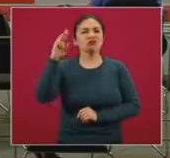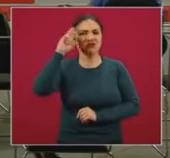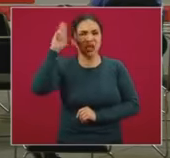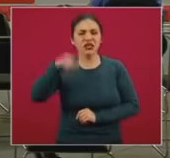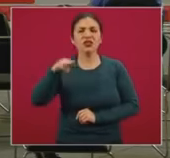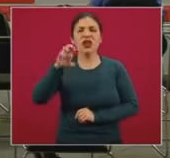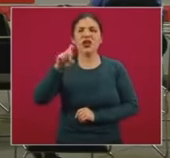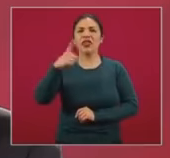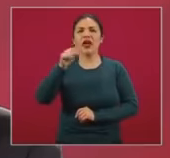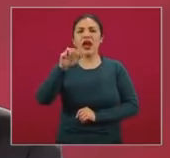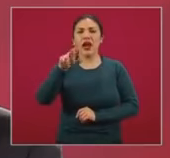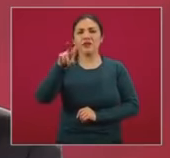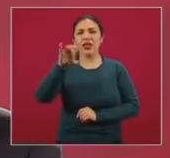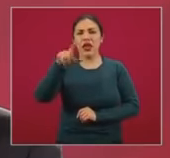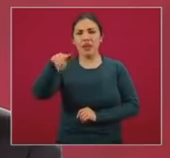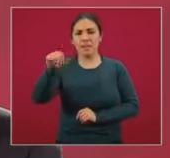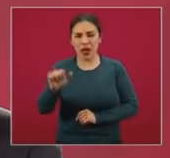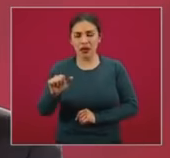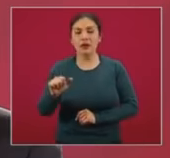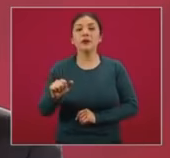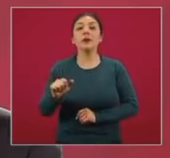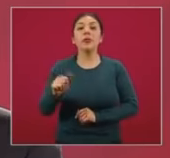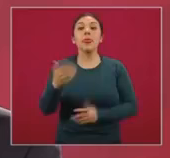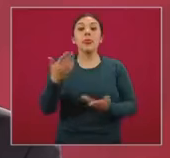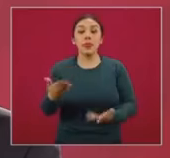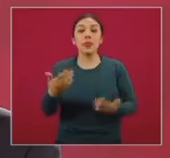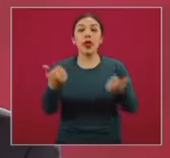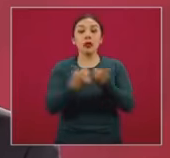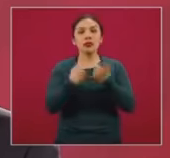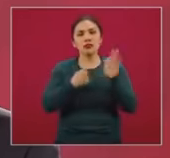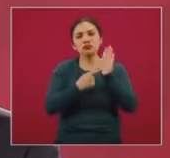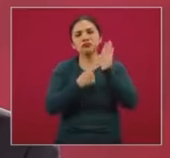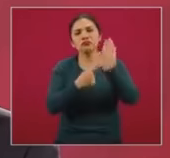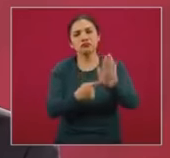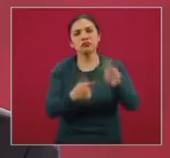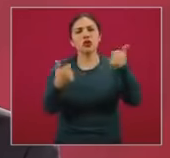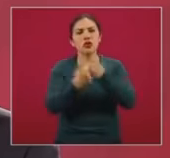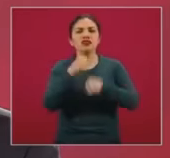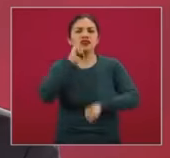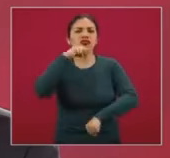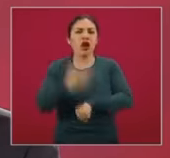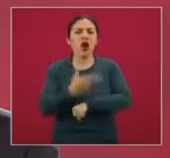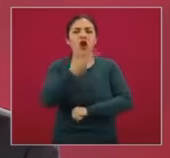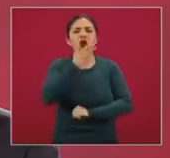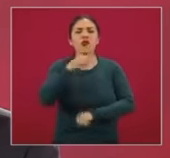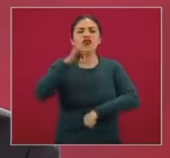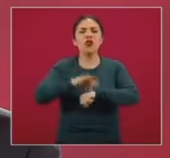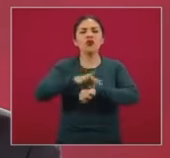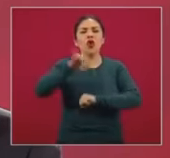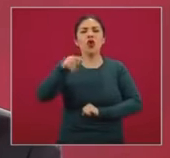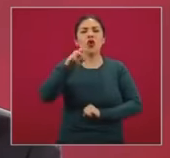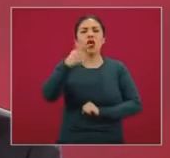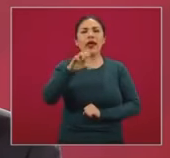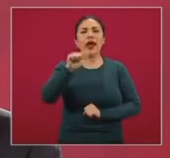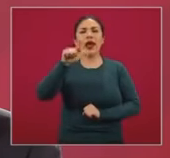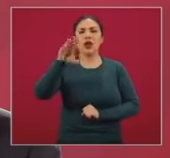Bielma, y presentamos, junto con nuestro secretario, el doctor Jorge Alcocer Varela,